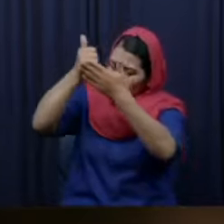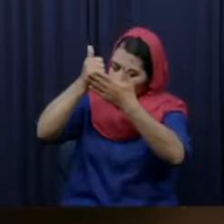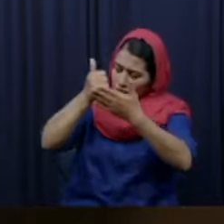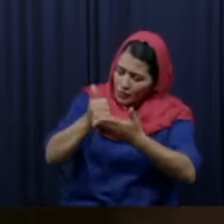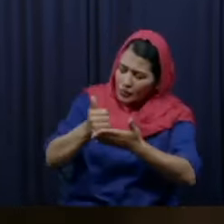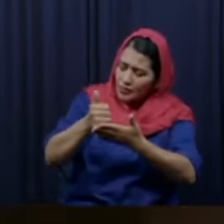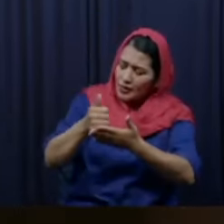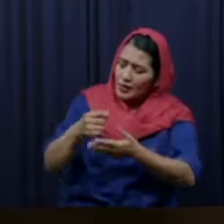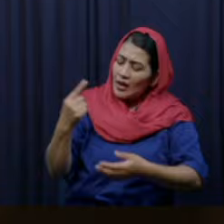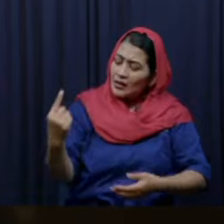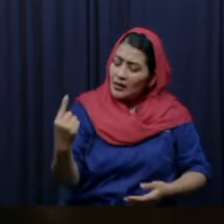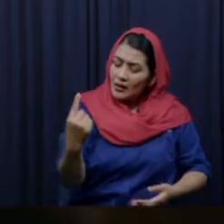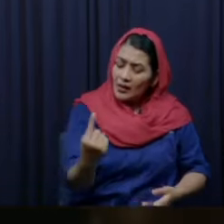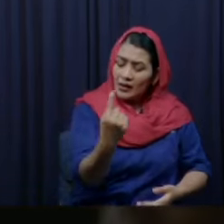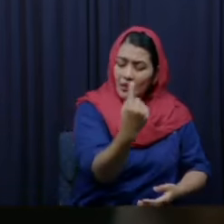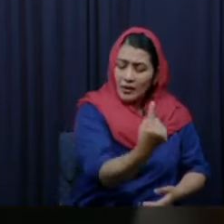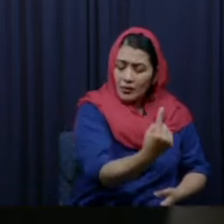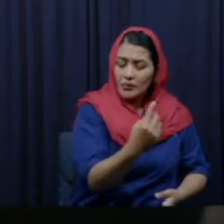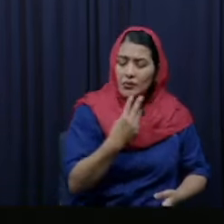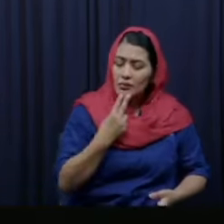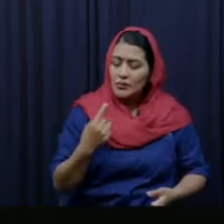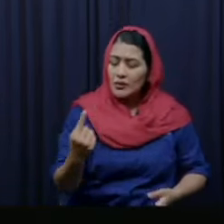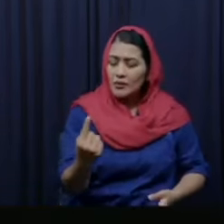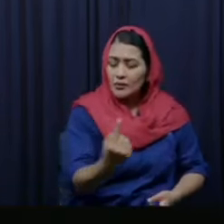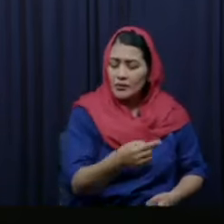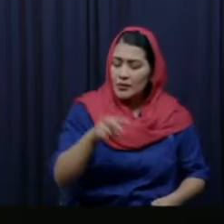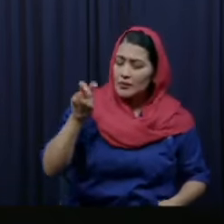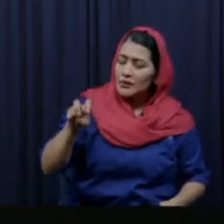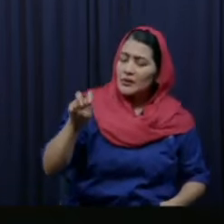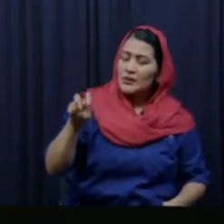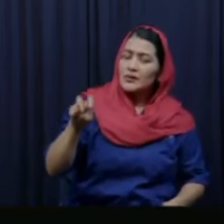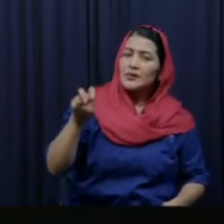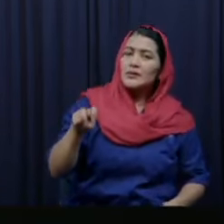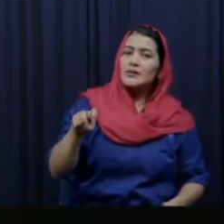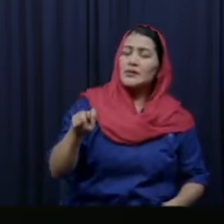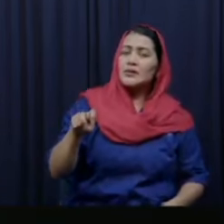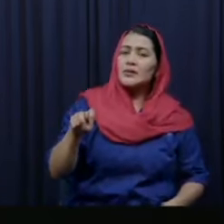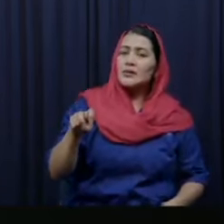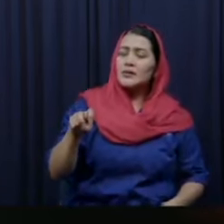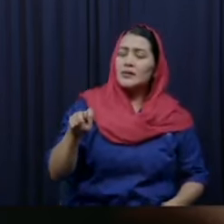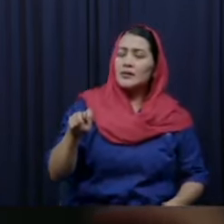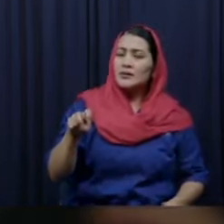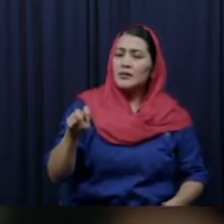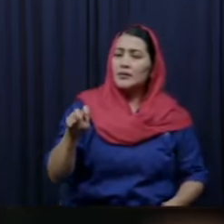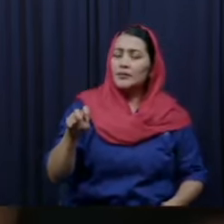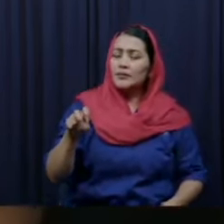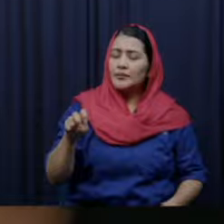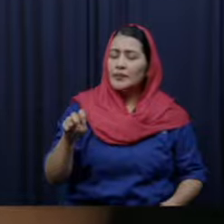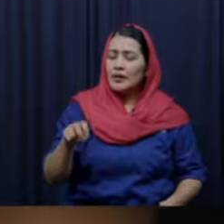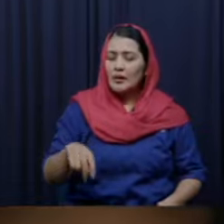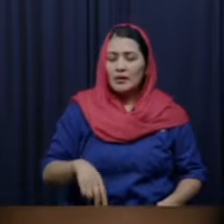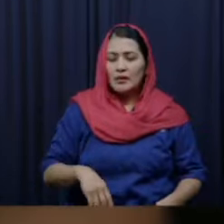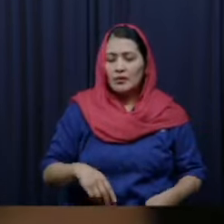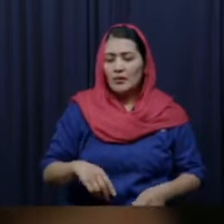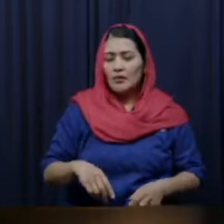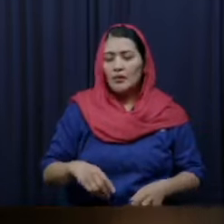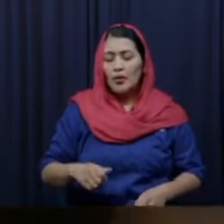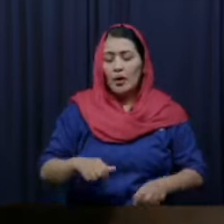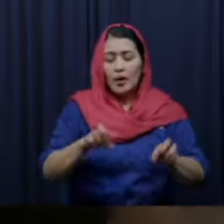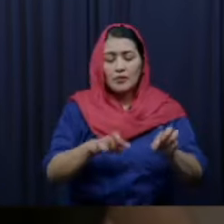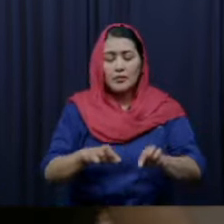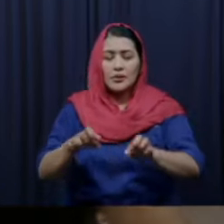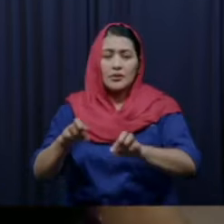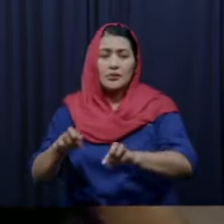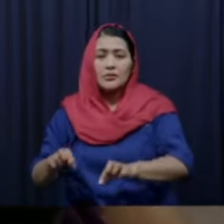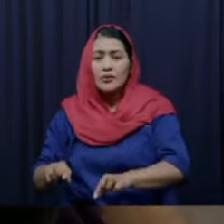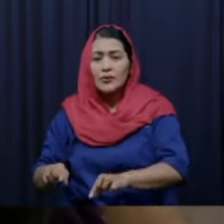te suplicamos que llegue la palabra que hoy tu pueblo está externando hacia los hospitales hacia las cárceles hacia